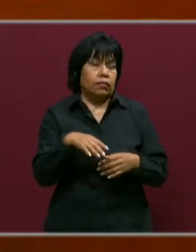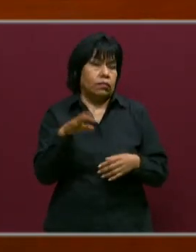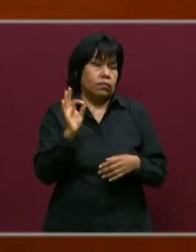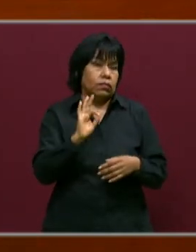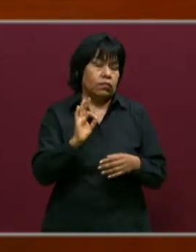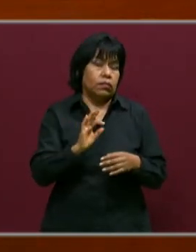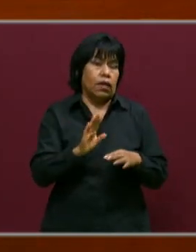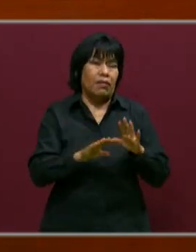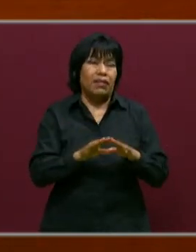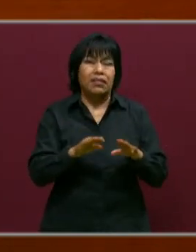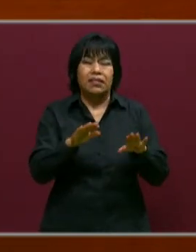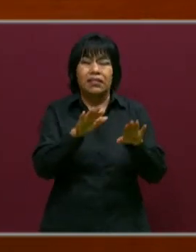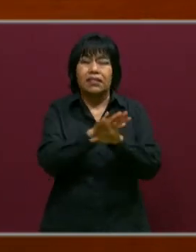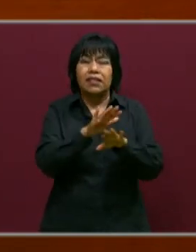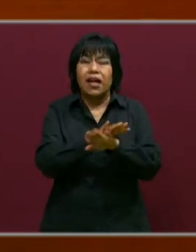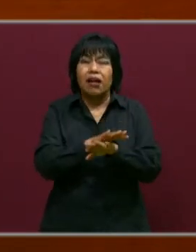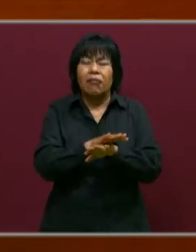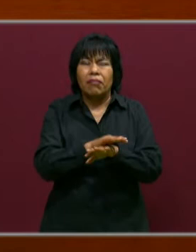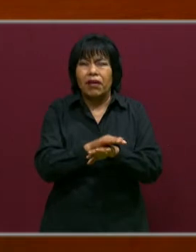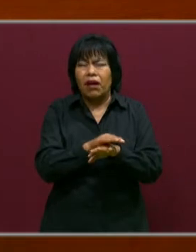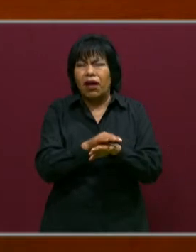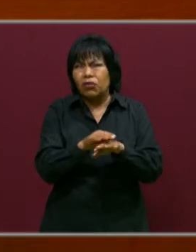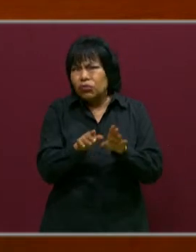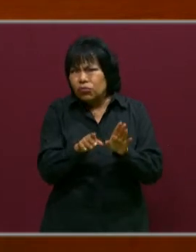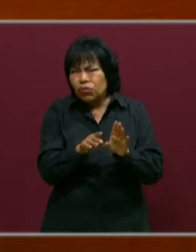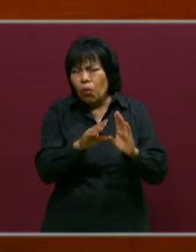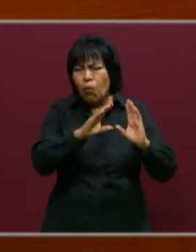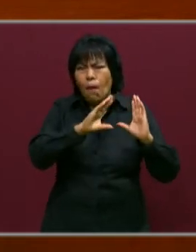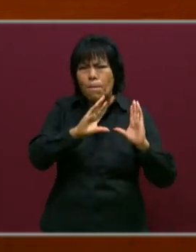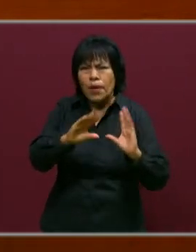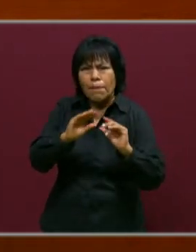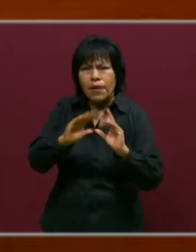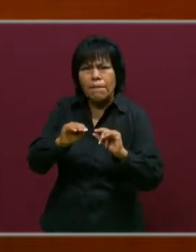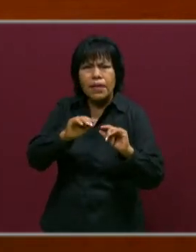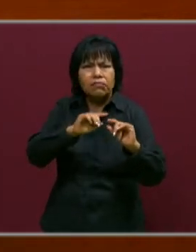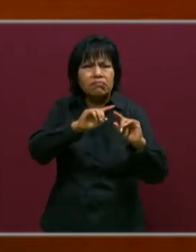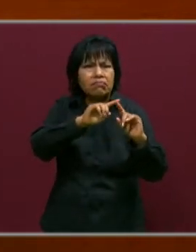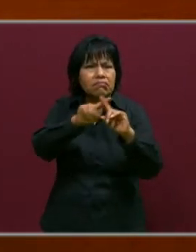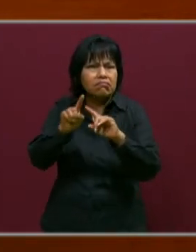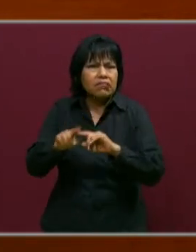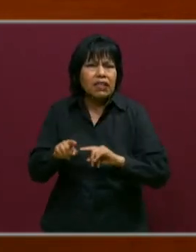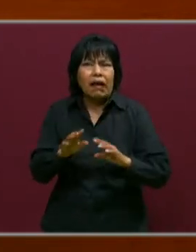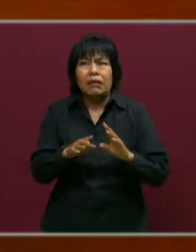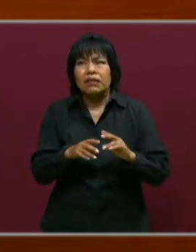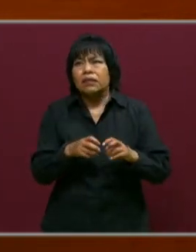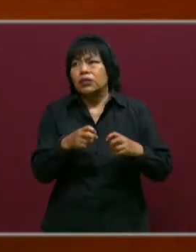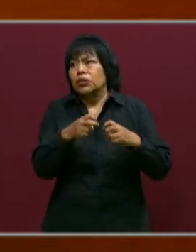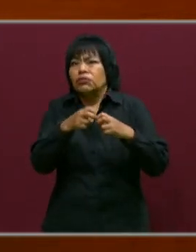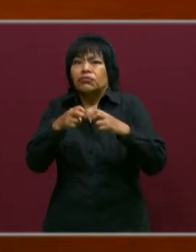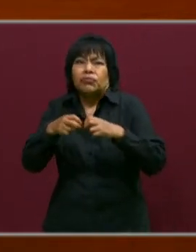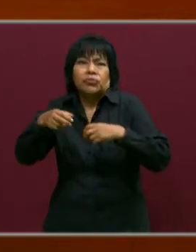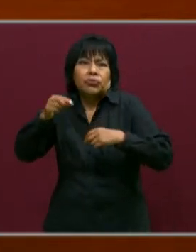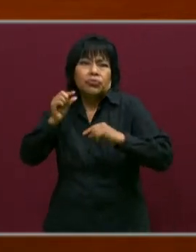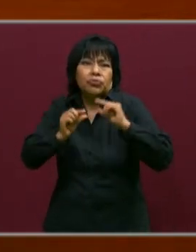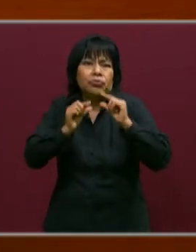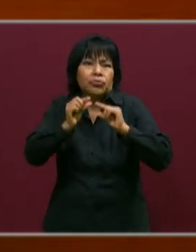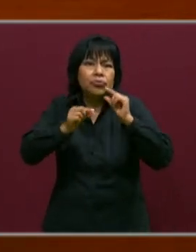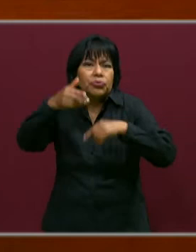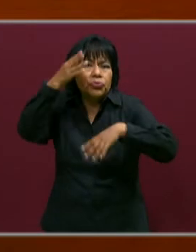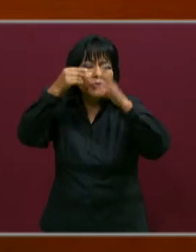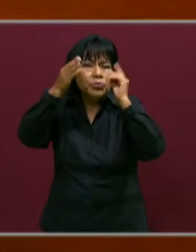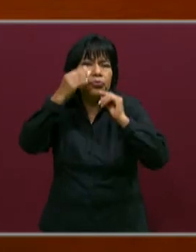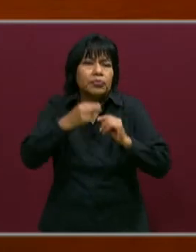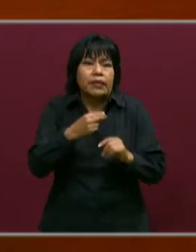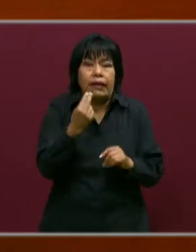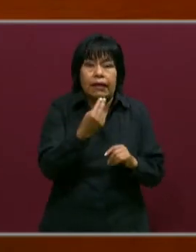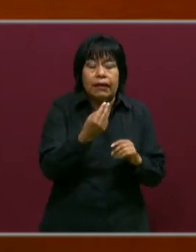el simple hecho de haber cambiado su manera de intervenir con los alumnos, en algunas ha generado estrés, poco a poco han ido aprendiendo, y, bueno,